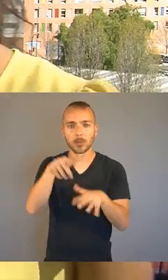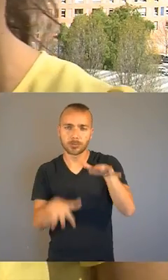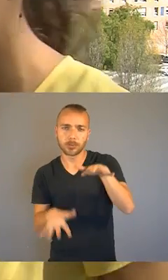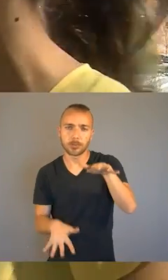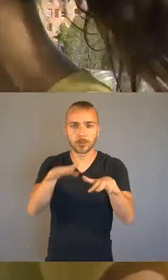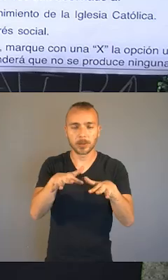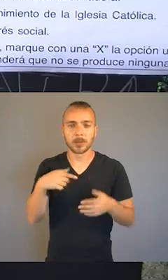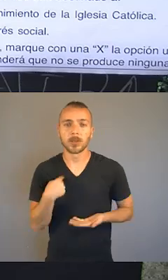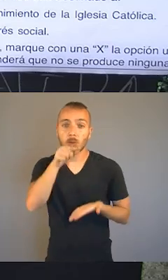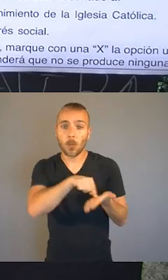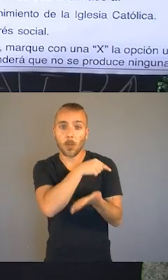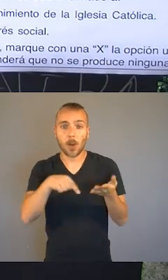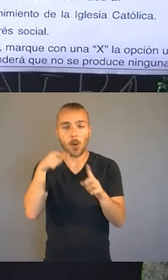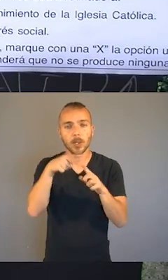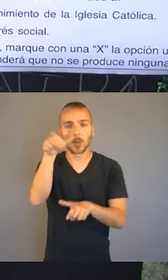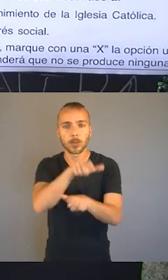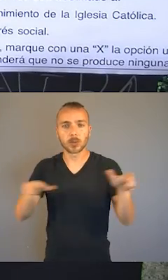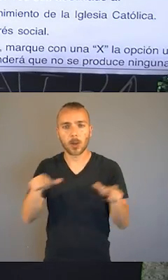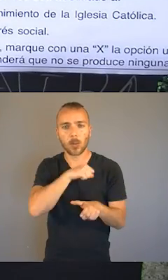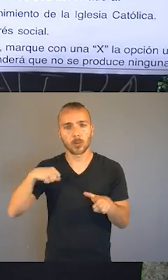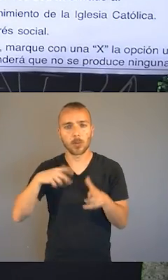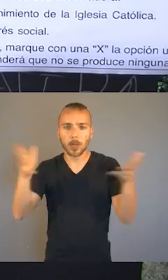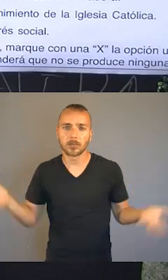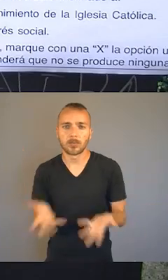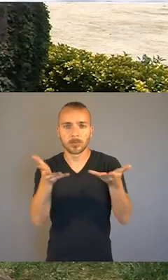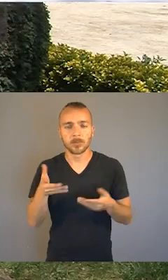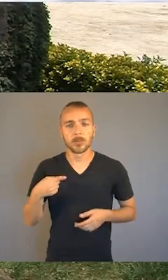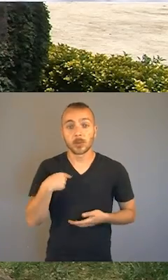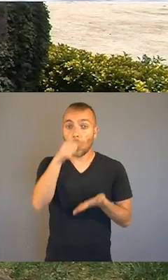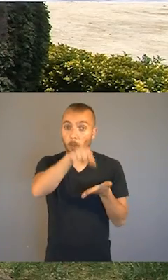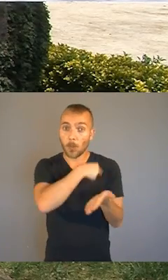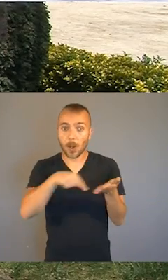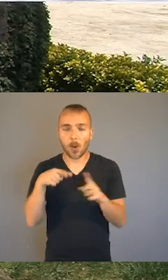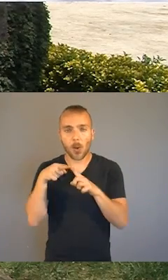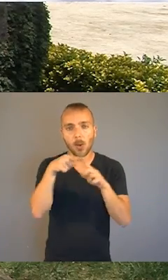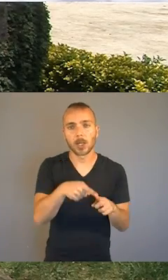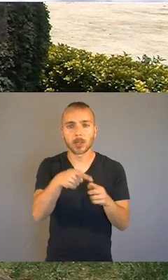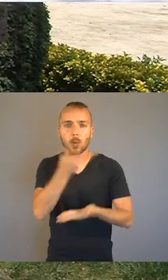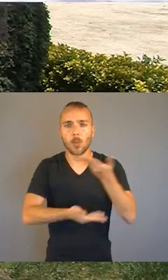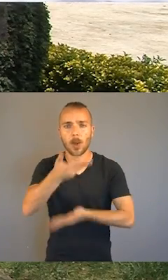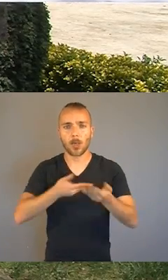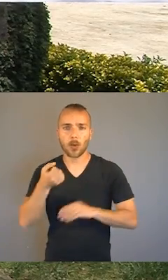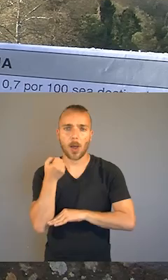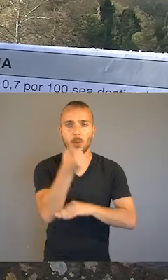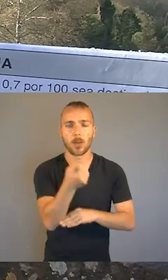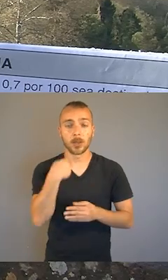desigualdades. Nik perxonen la autonomía sustatzeko marcatzen dut. Yo marco para apoyar la cooperación.